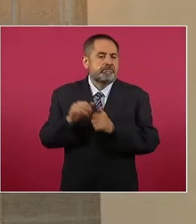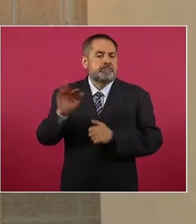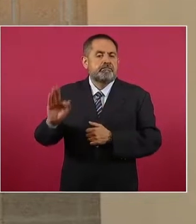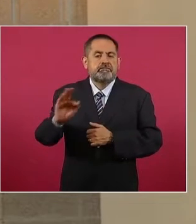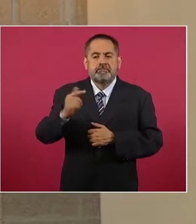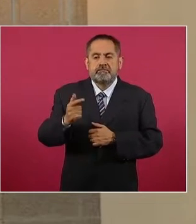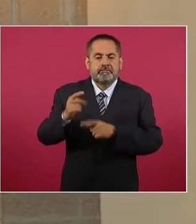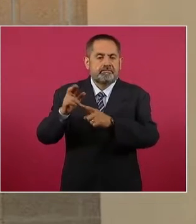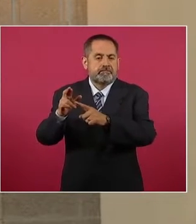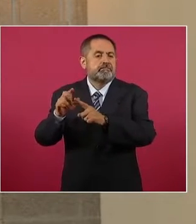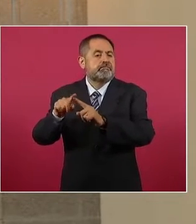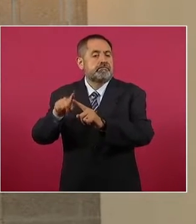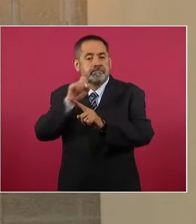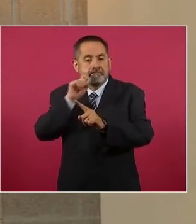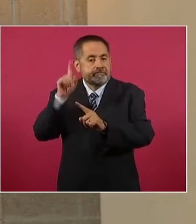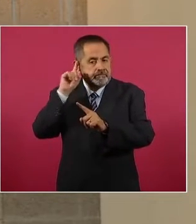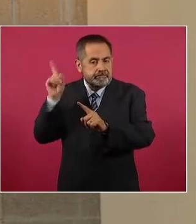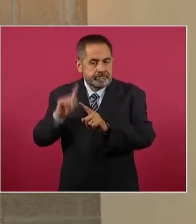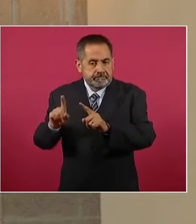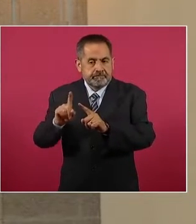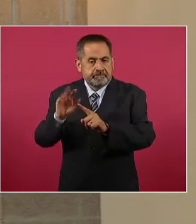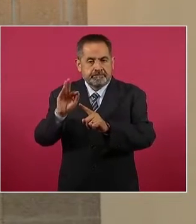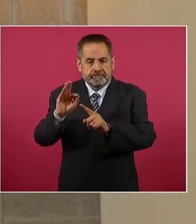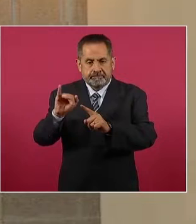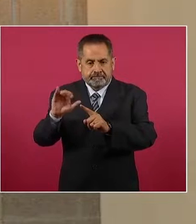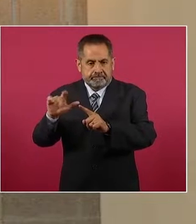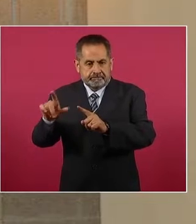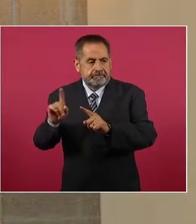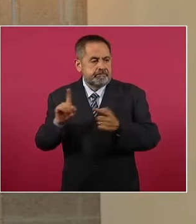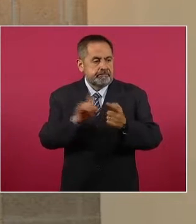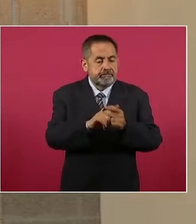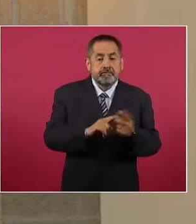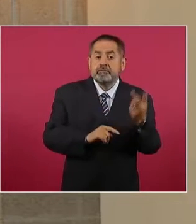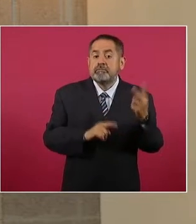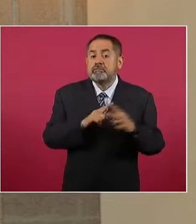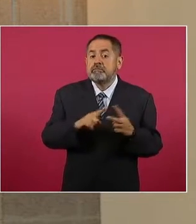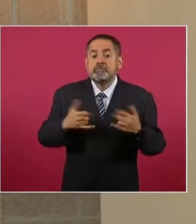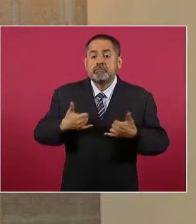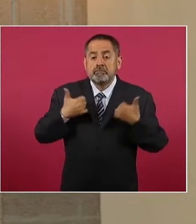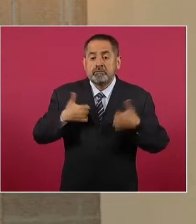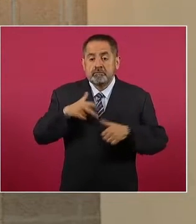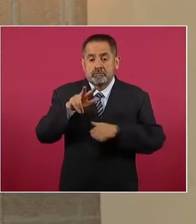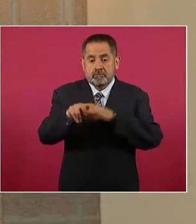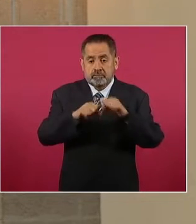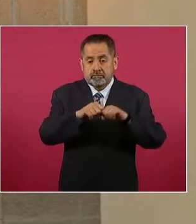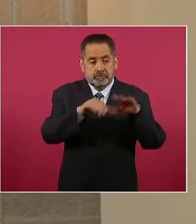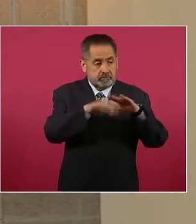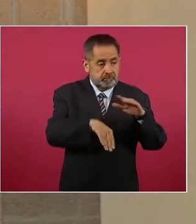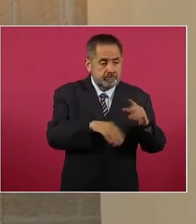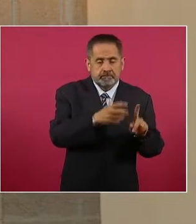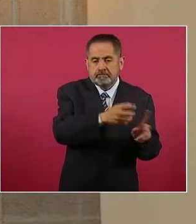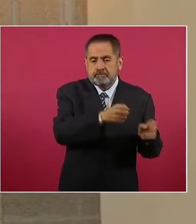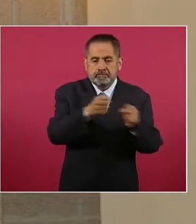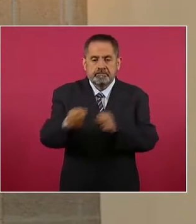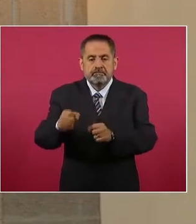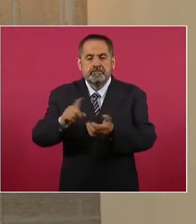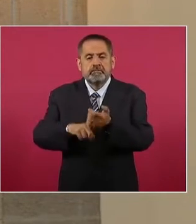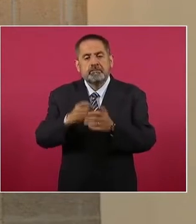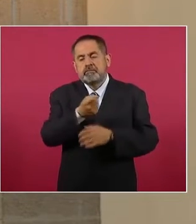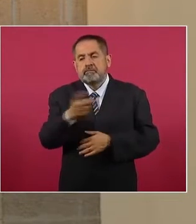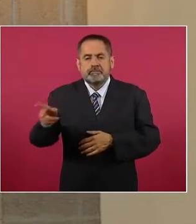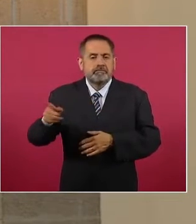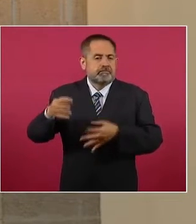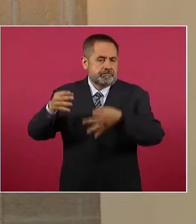de Justicia de Zacatecas, dos más los adolescentes ante la instancia relativa a menores